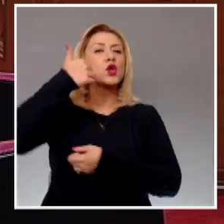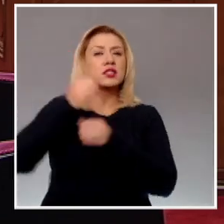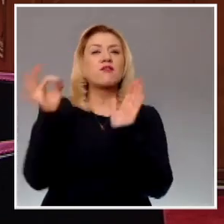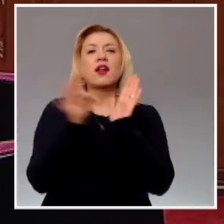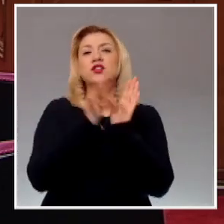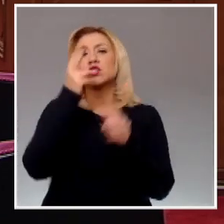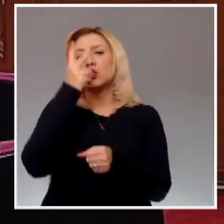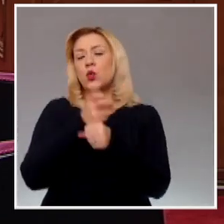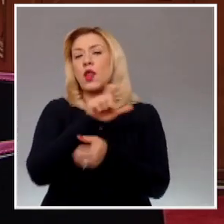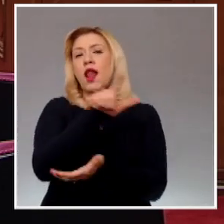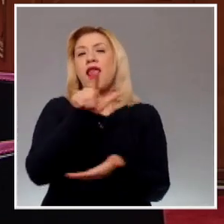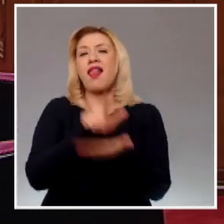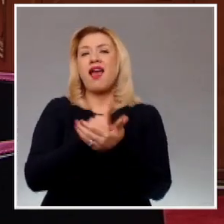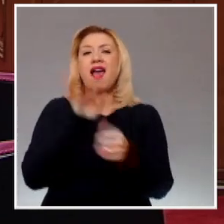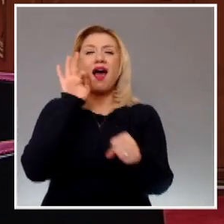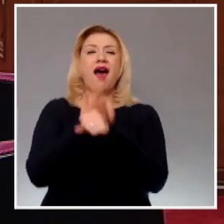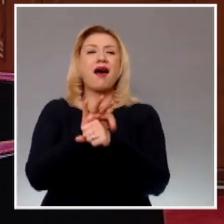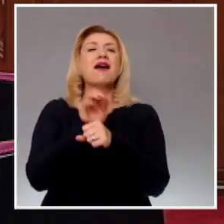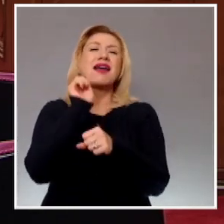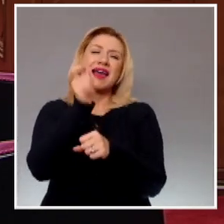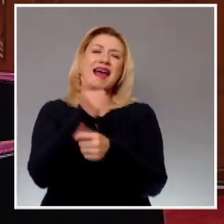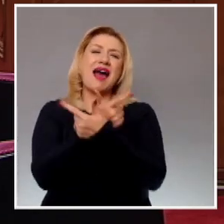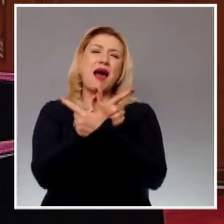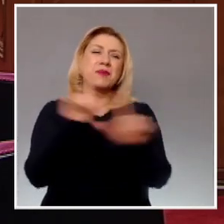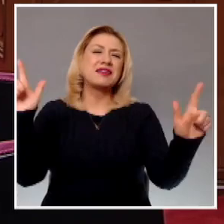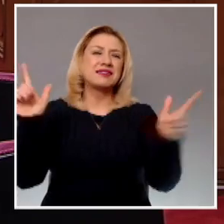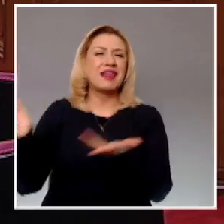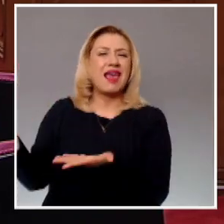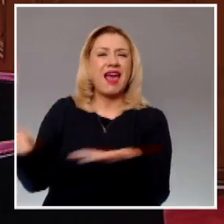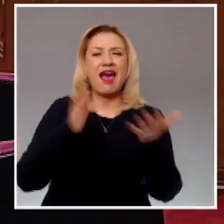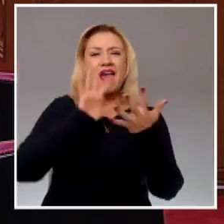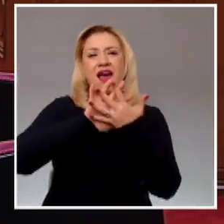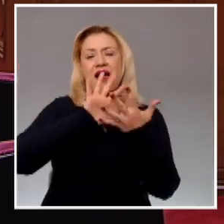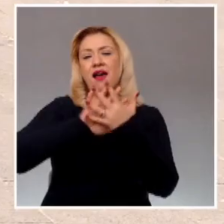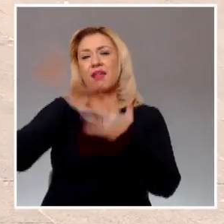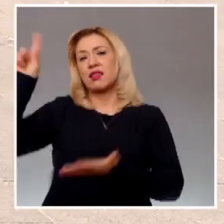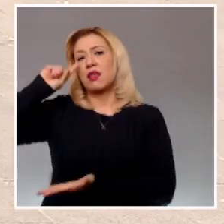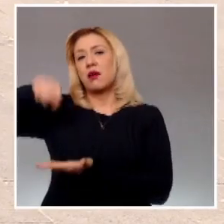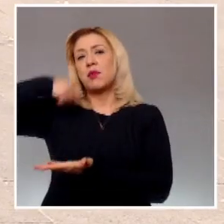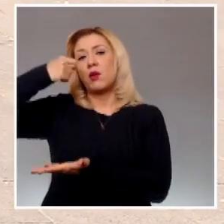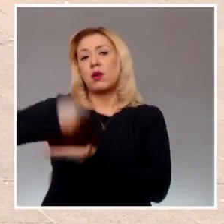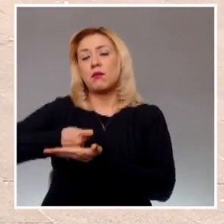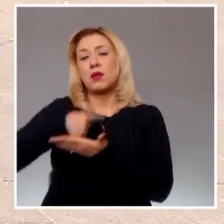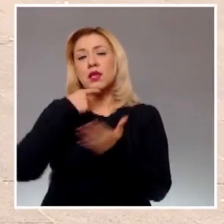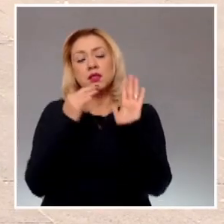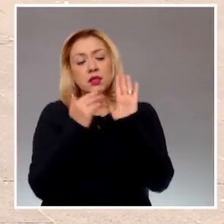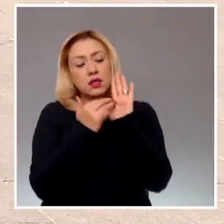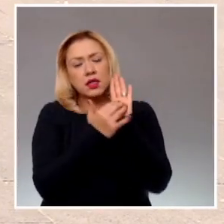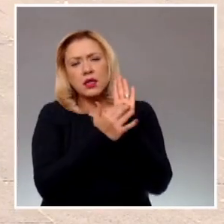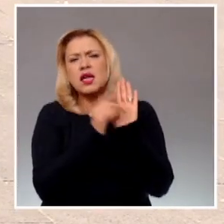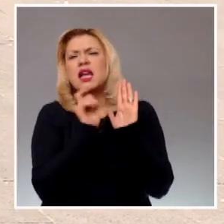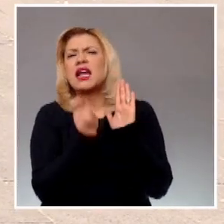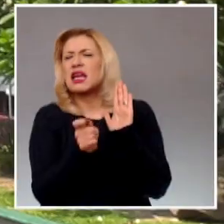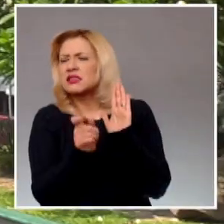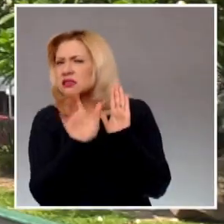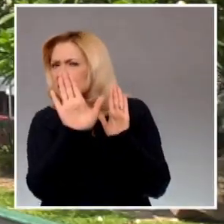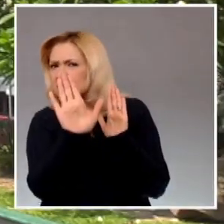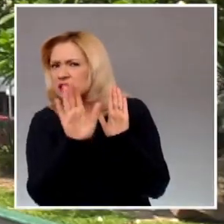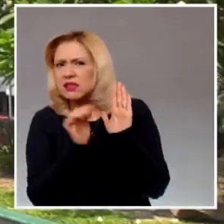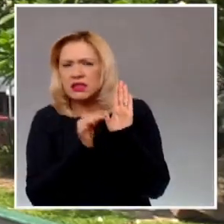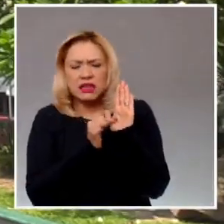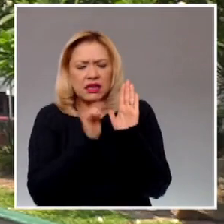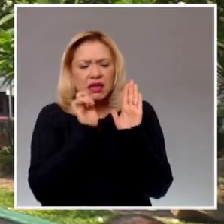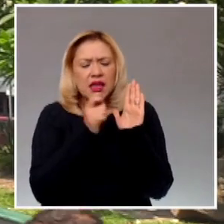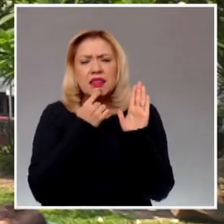Amnistía del Estado de Tamaulipas. En la porción, son supletorias de esta ley en lo que correspondan